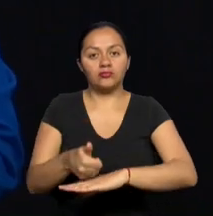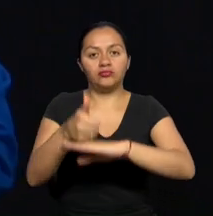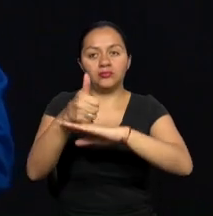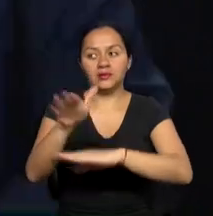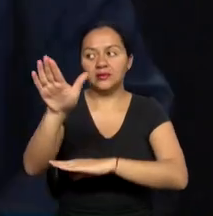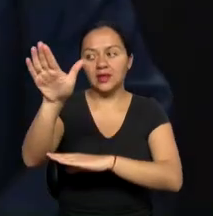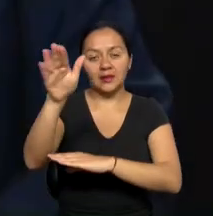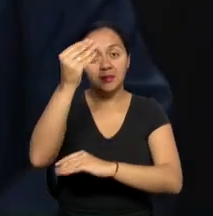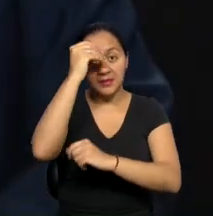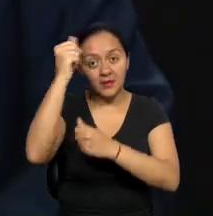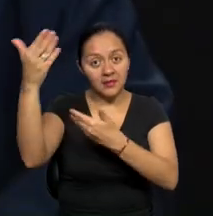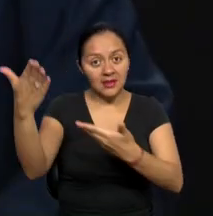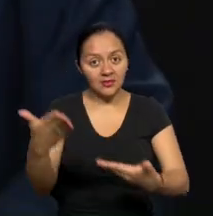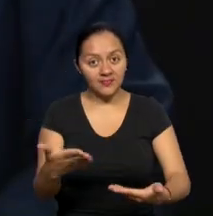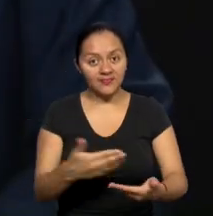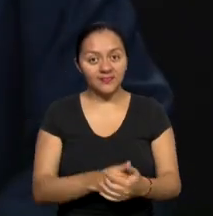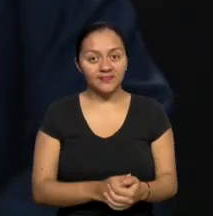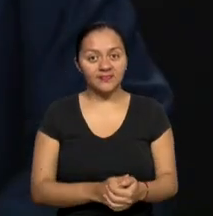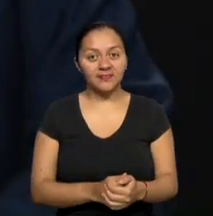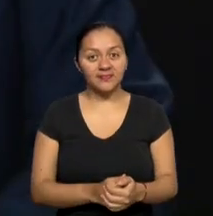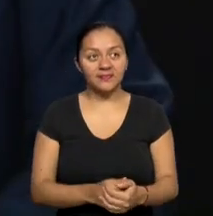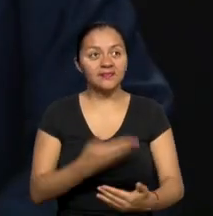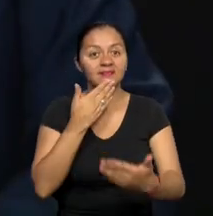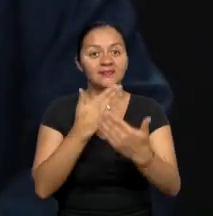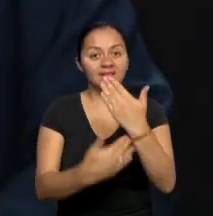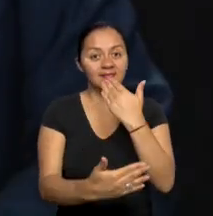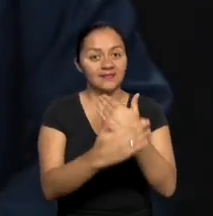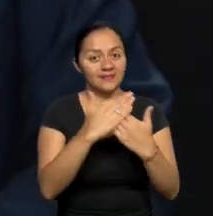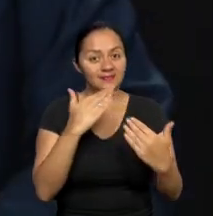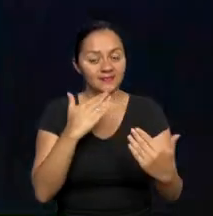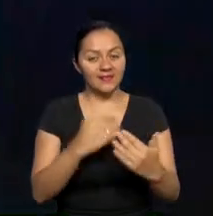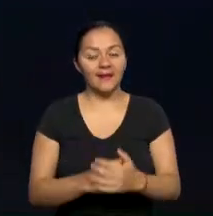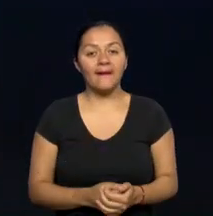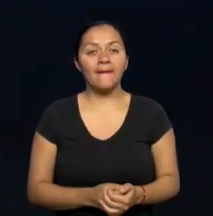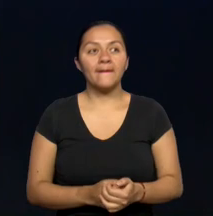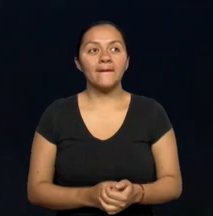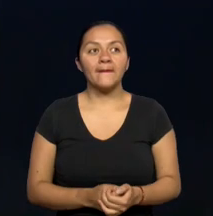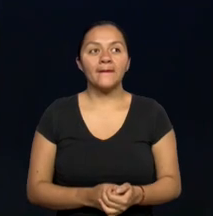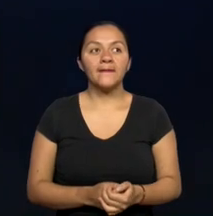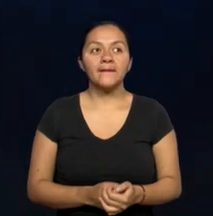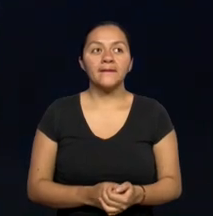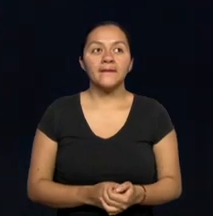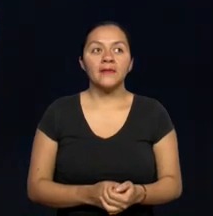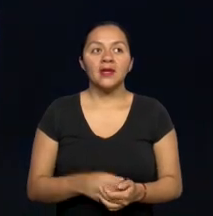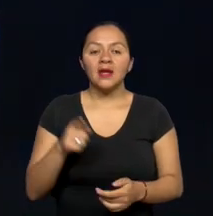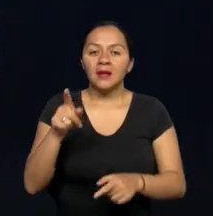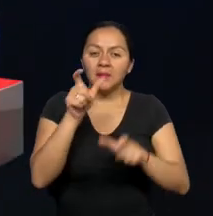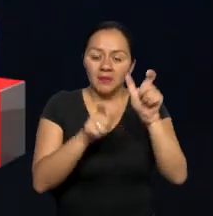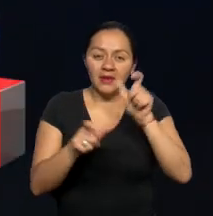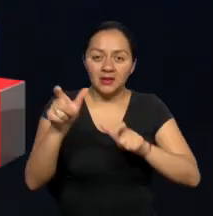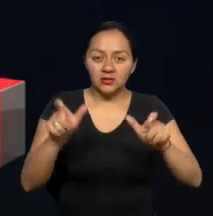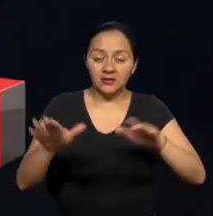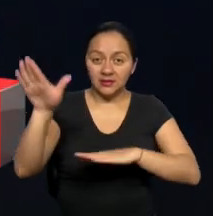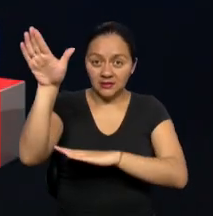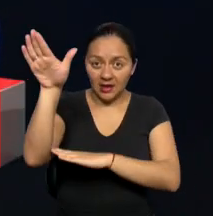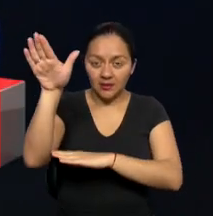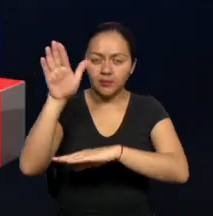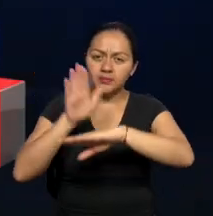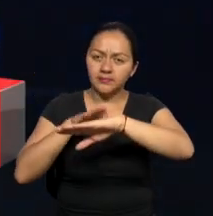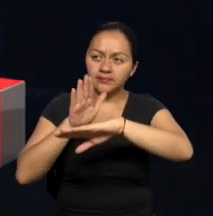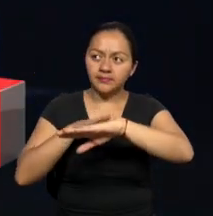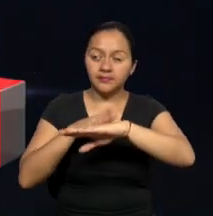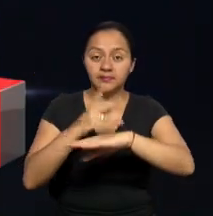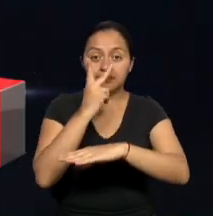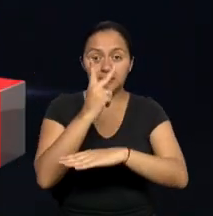Bienvenido, Patricio. Gracias a ustedes por la invitación. La perspectiva de la gente con el SECAP, después de haber cambiado, no sus